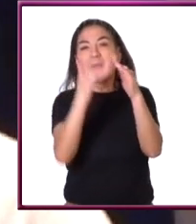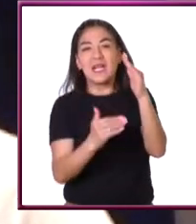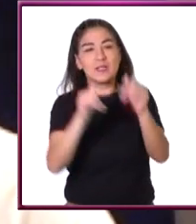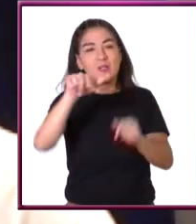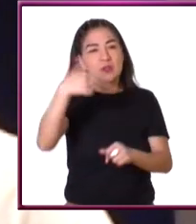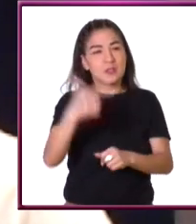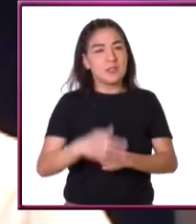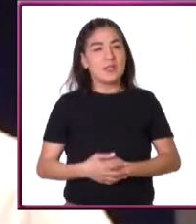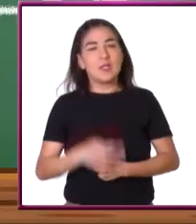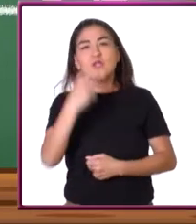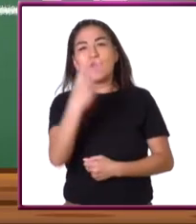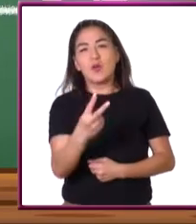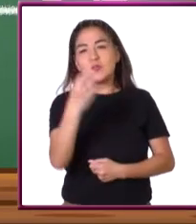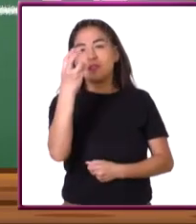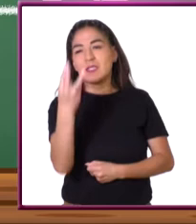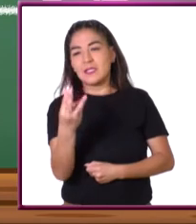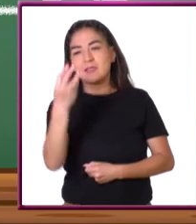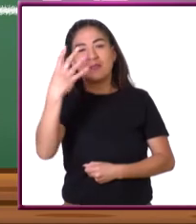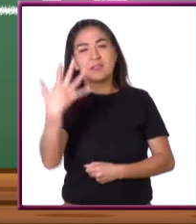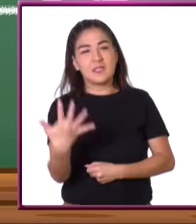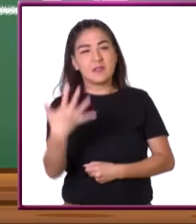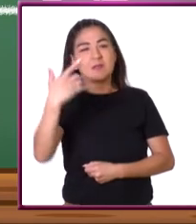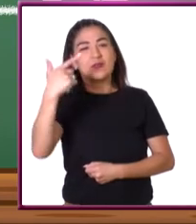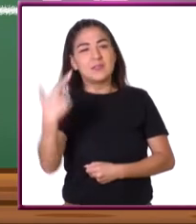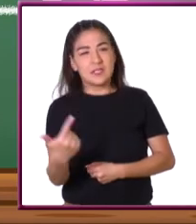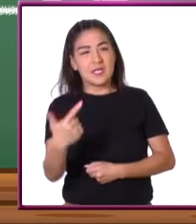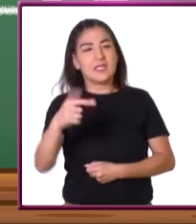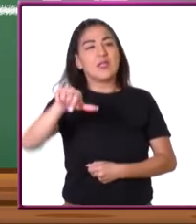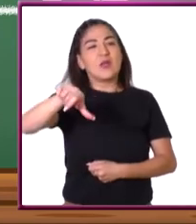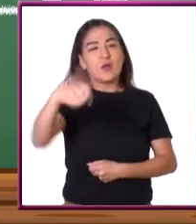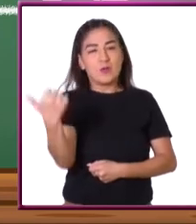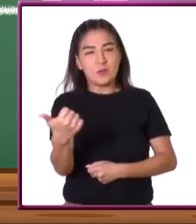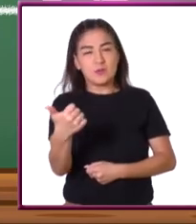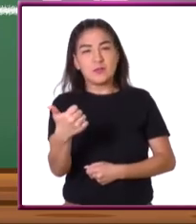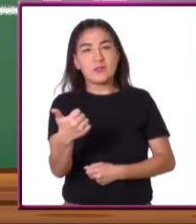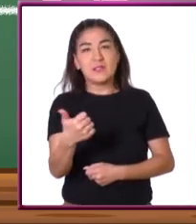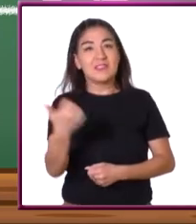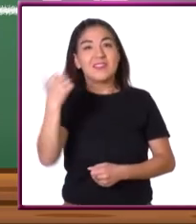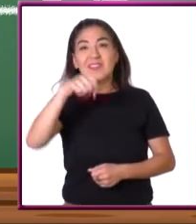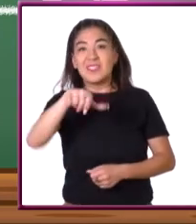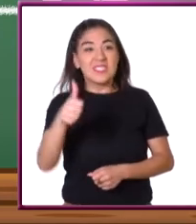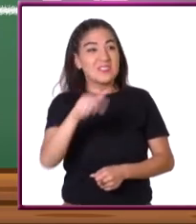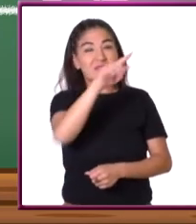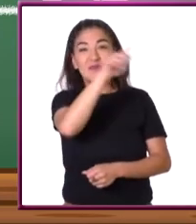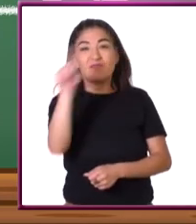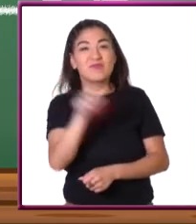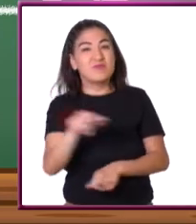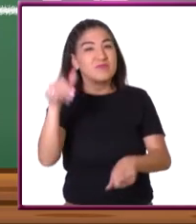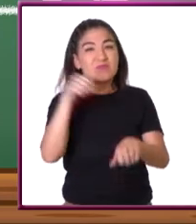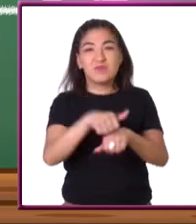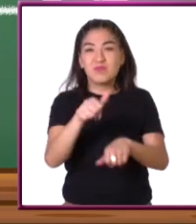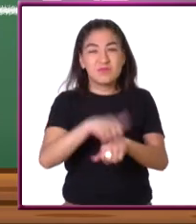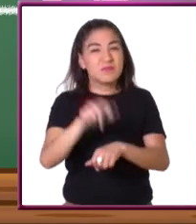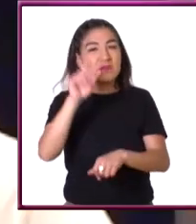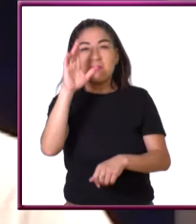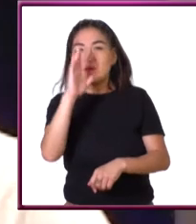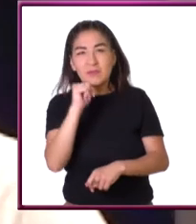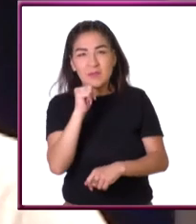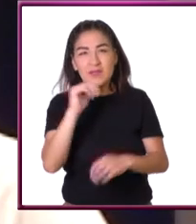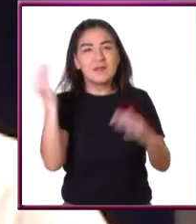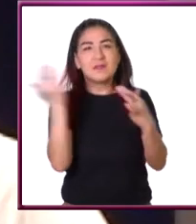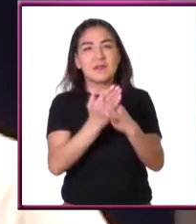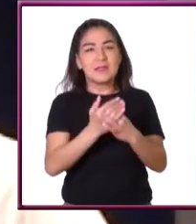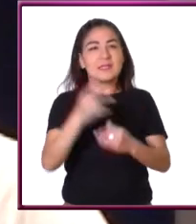a 12. Es decir, entre 2, 3, 5, 7 y 11. Si no es divisible entre ninguno de estos números,